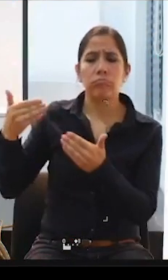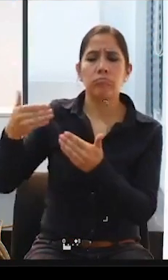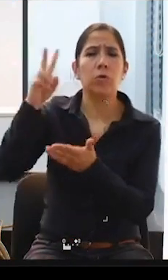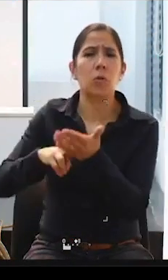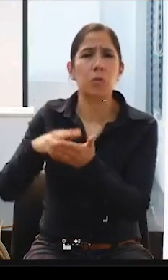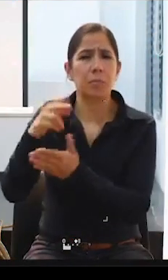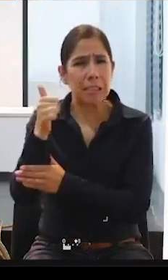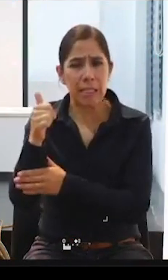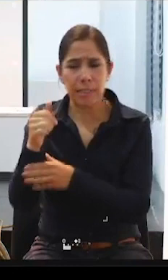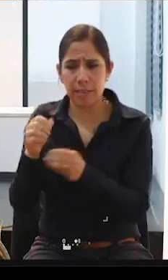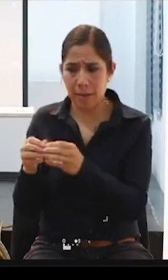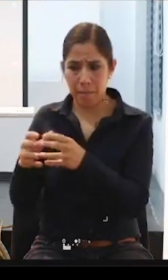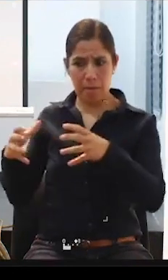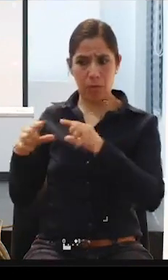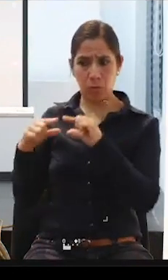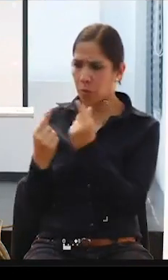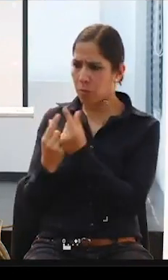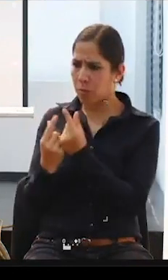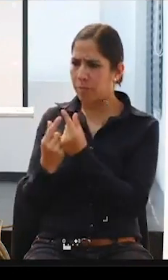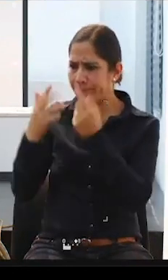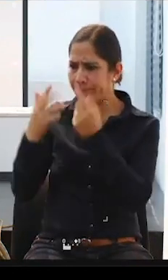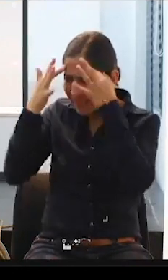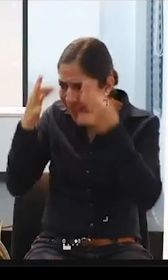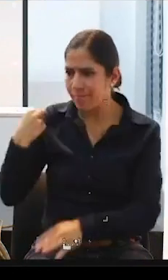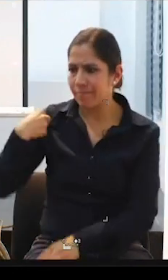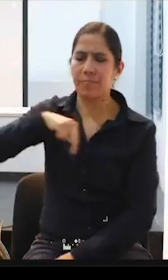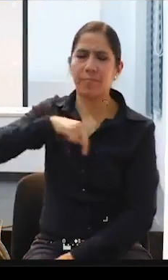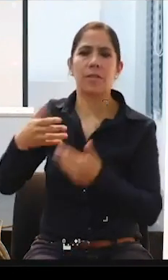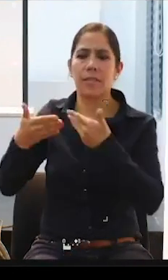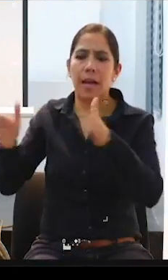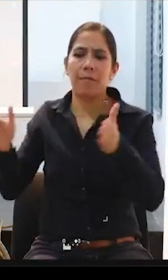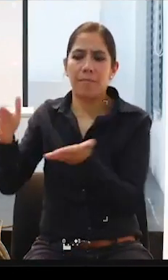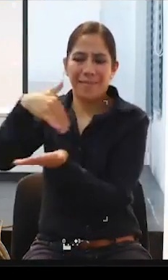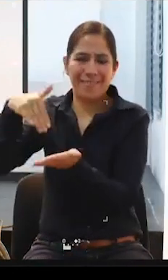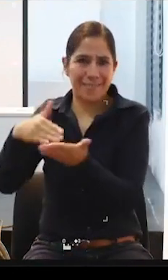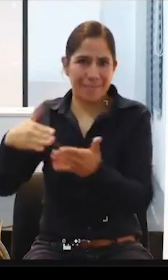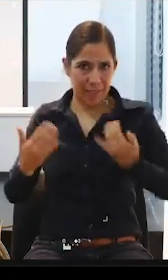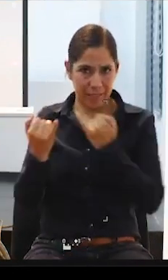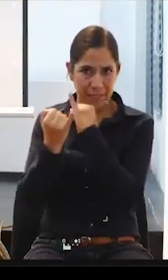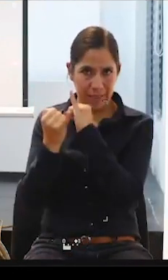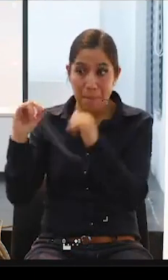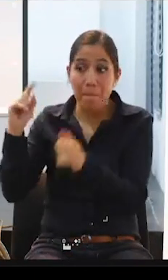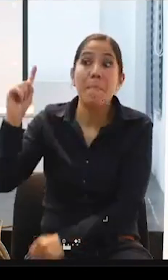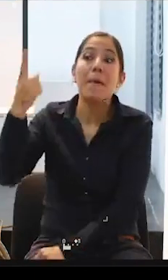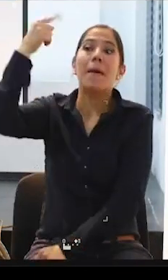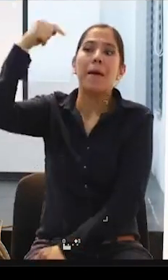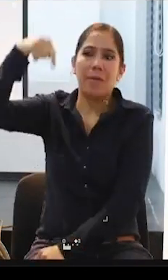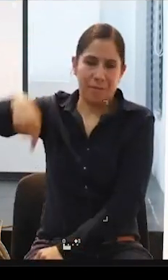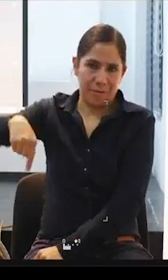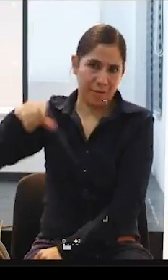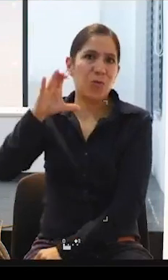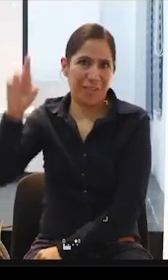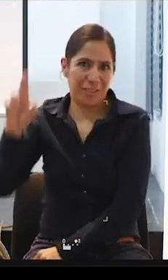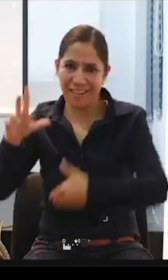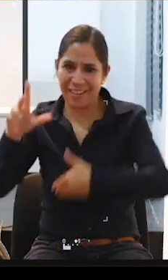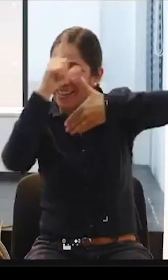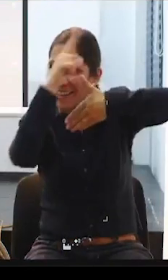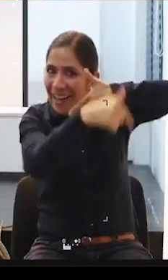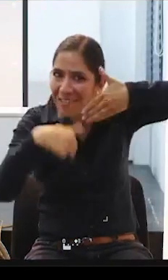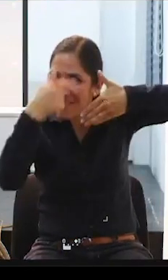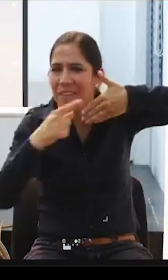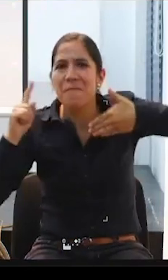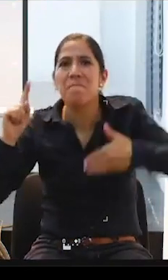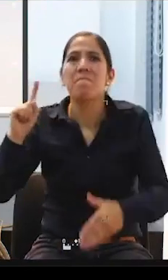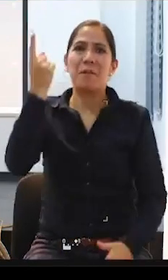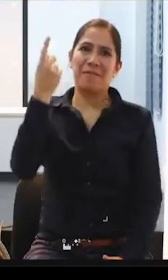abrir el primer centro de vida independiente en Costa Rica y a nivel latinoamericano. ¿Verdad? Ahí contra viento y marea también,